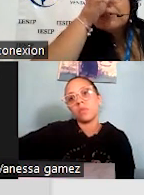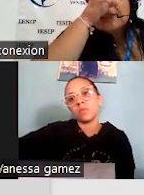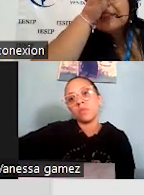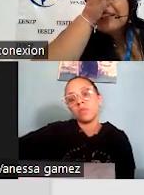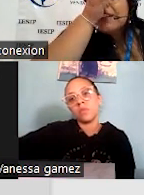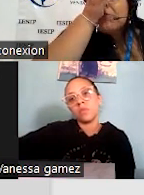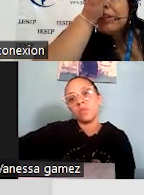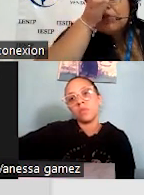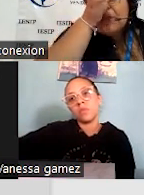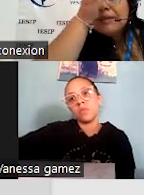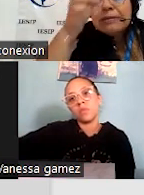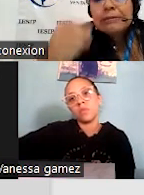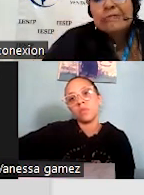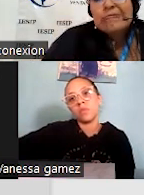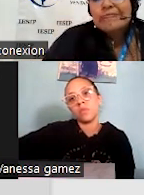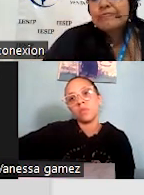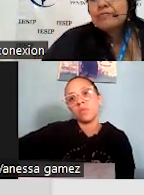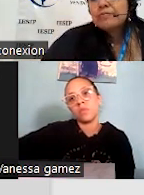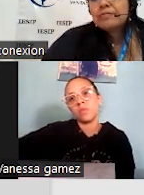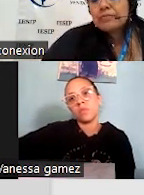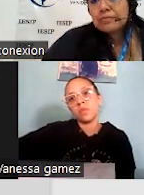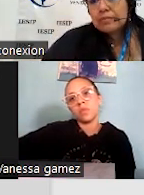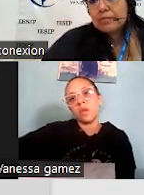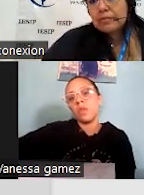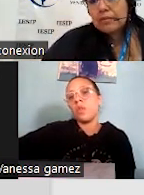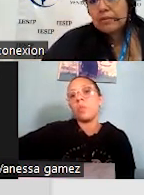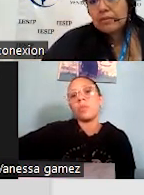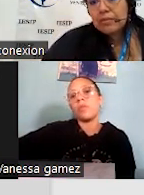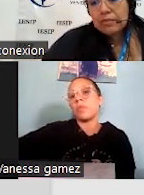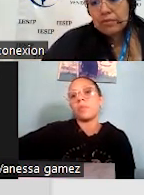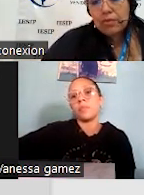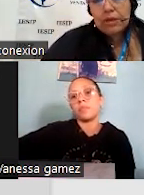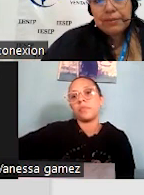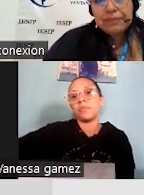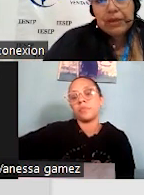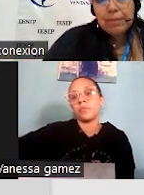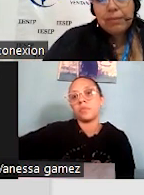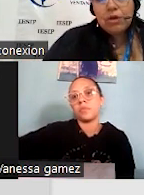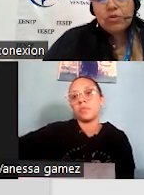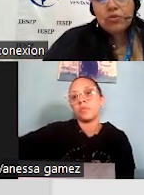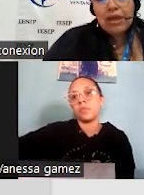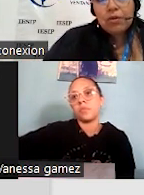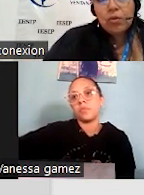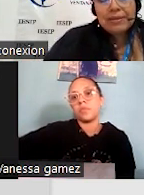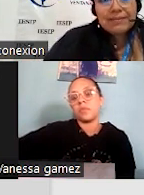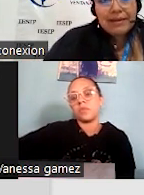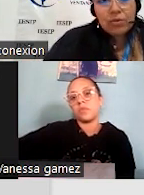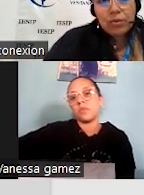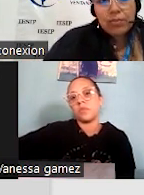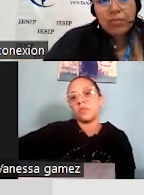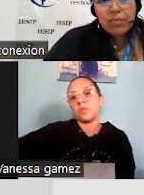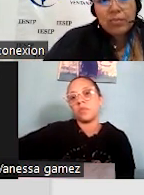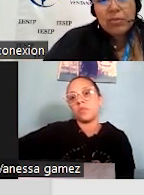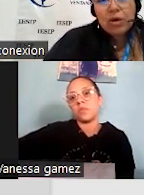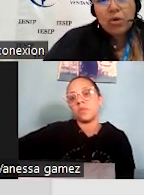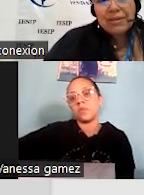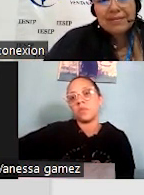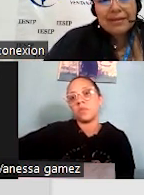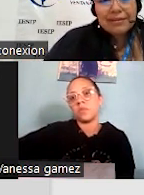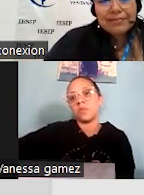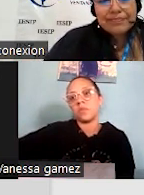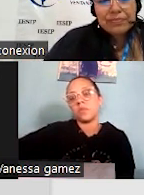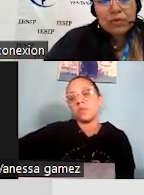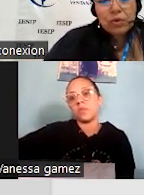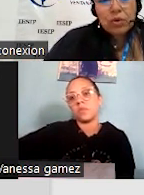Entonces, ¿tienes alguna duda? No, profesor. Ok. Vamos entonces a comenzar. Vamos a